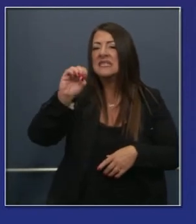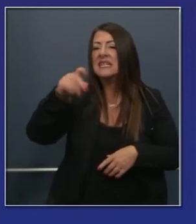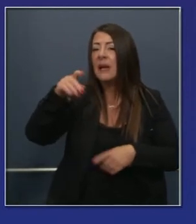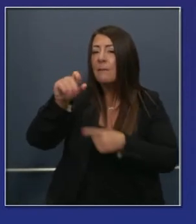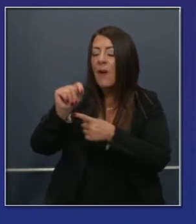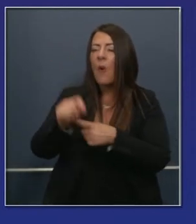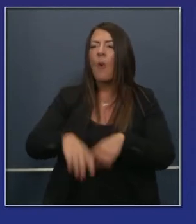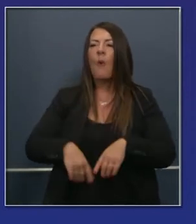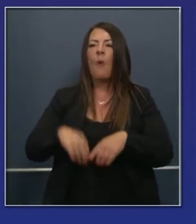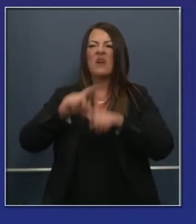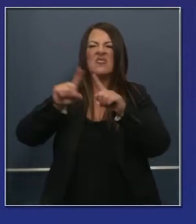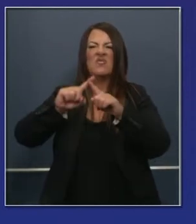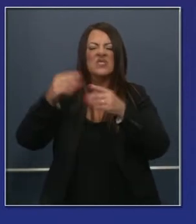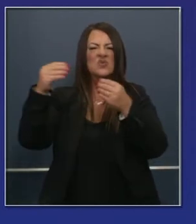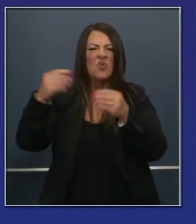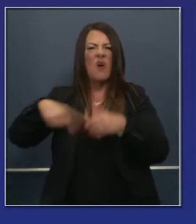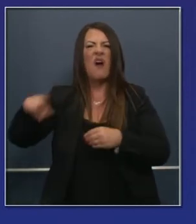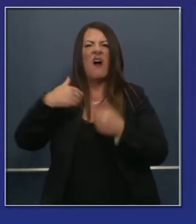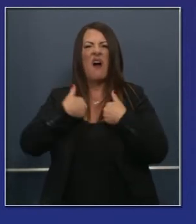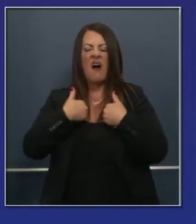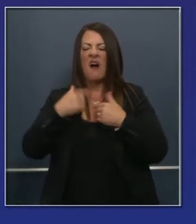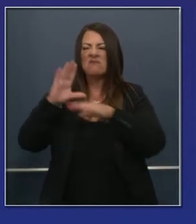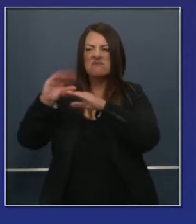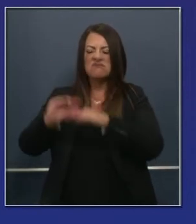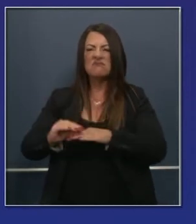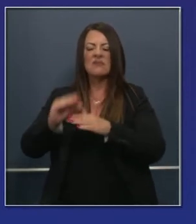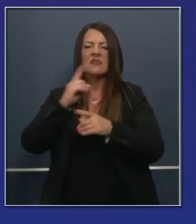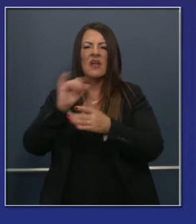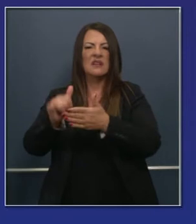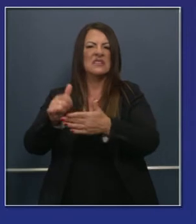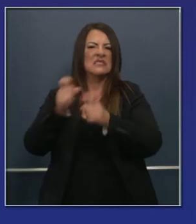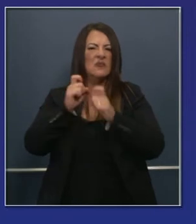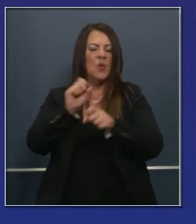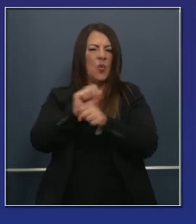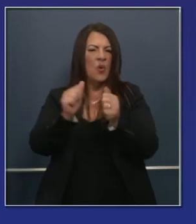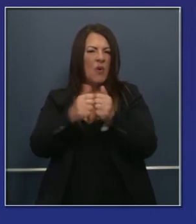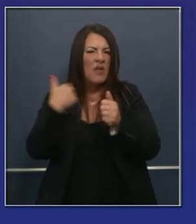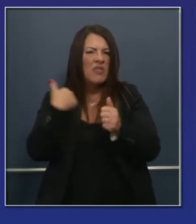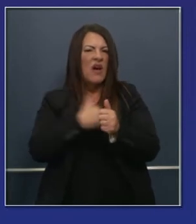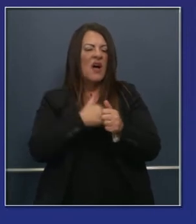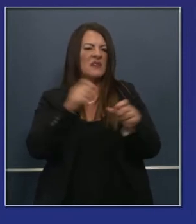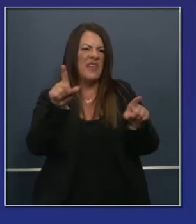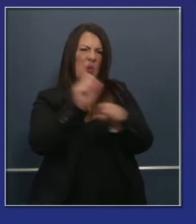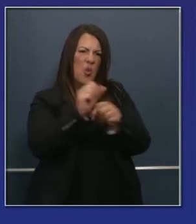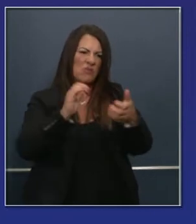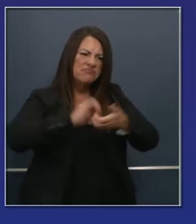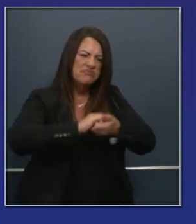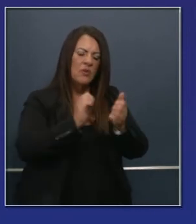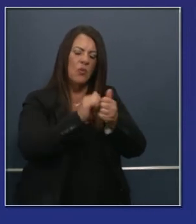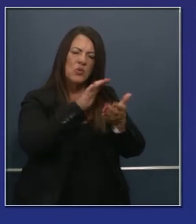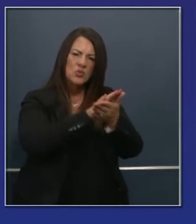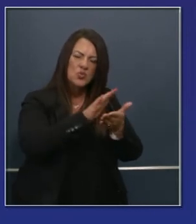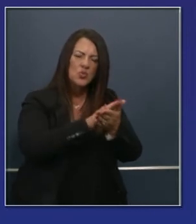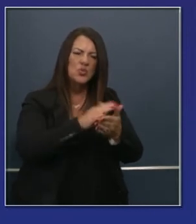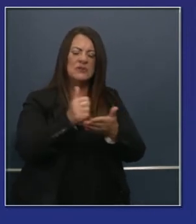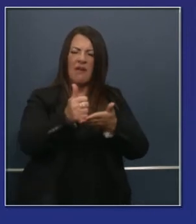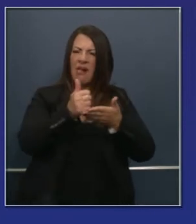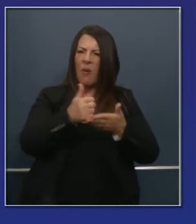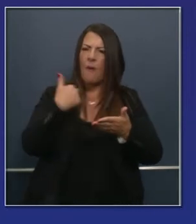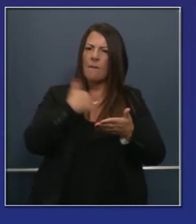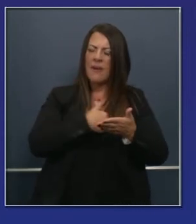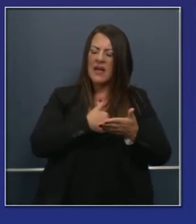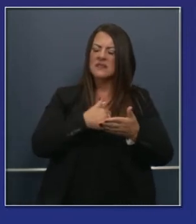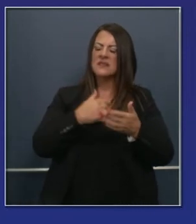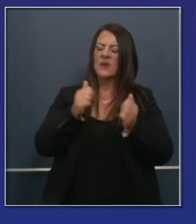priorizado los dispositivos para darle a nuestros estudiantes todo lo que necesitan y el trabajo de nuestros distritos. Y las escuelas